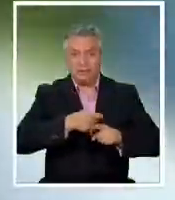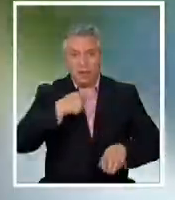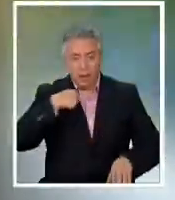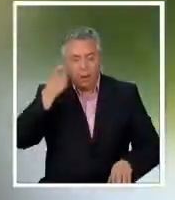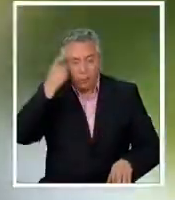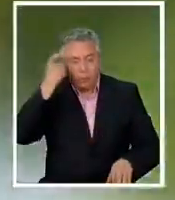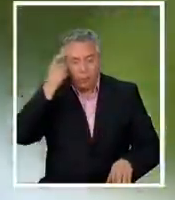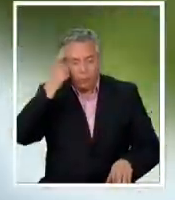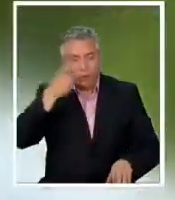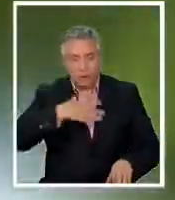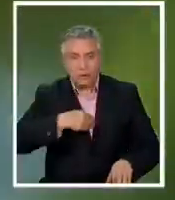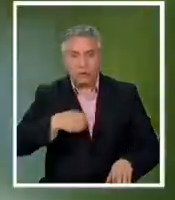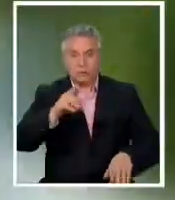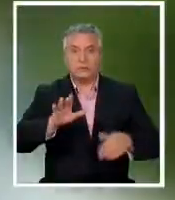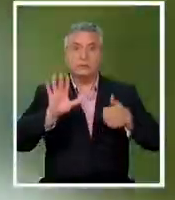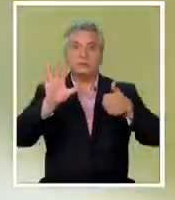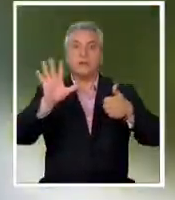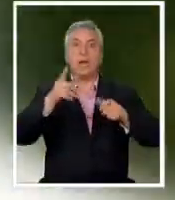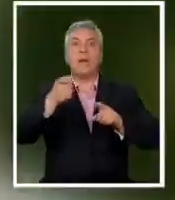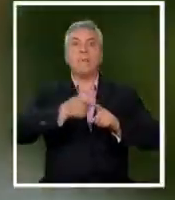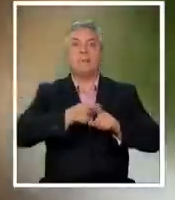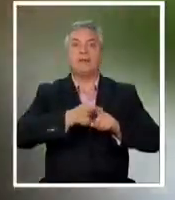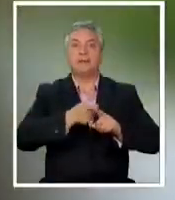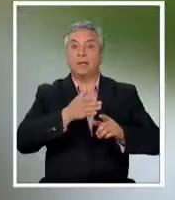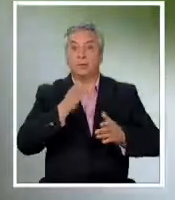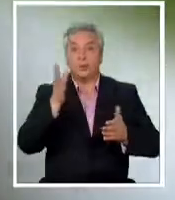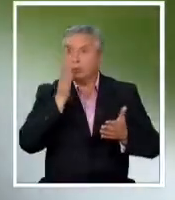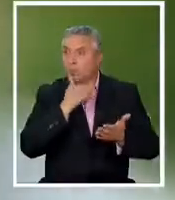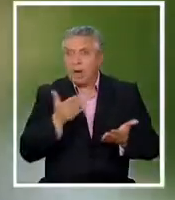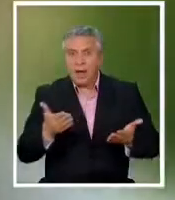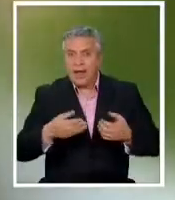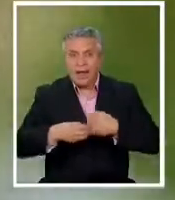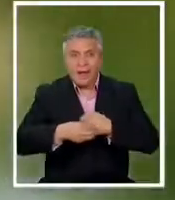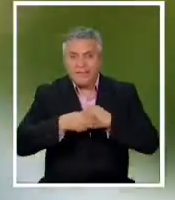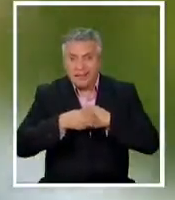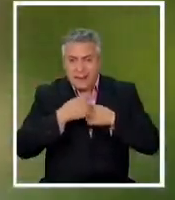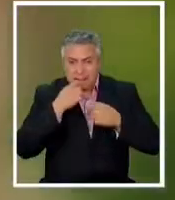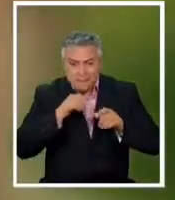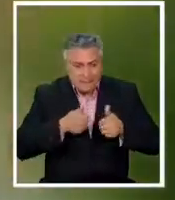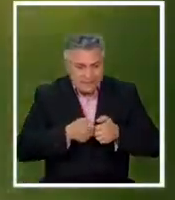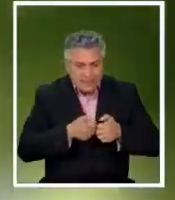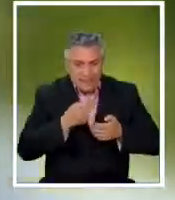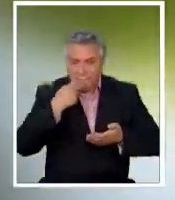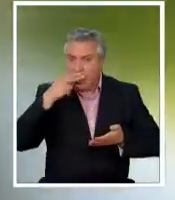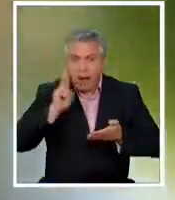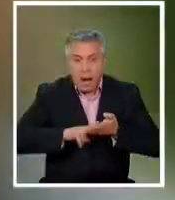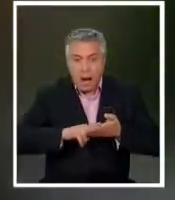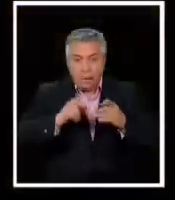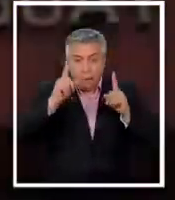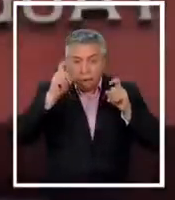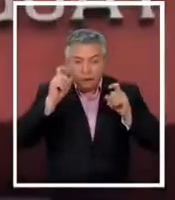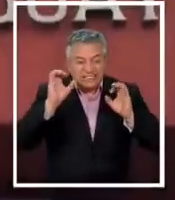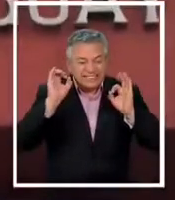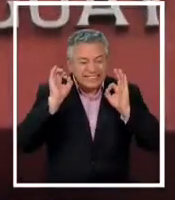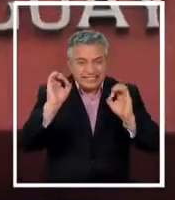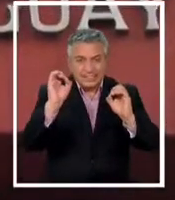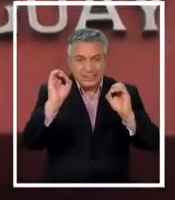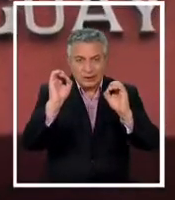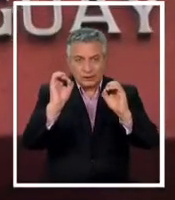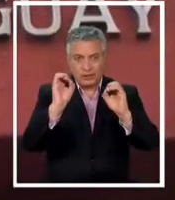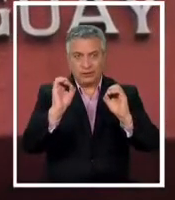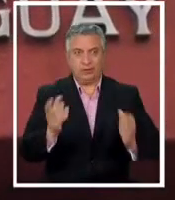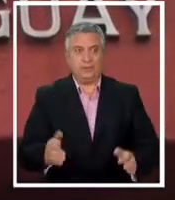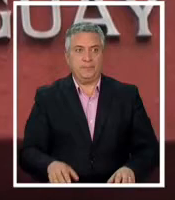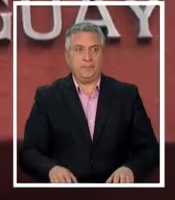exactamente 6 meses no tengo señales de vida ningún mensaje carta o foto de ella según los